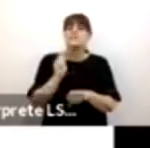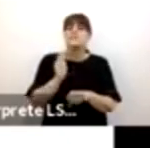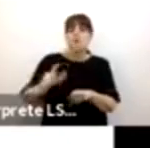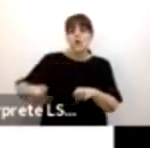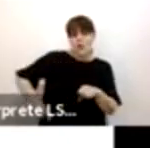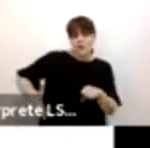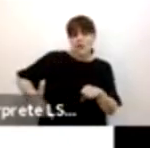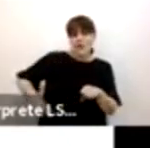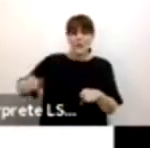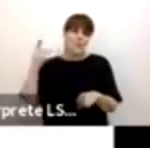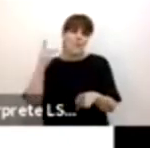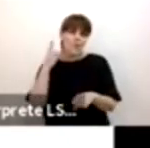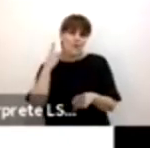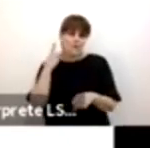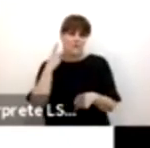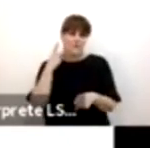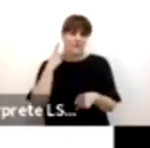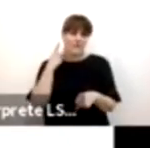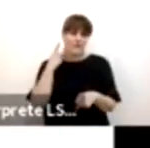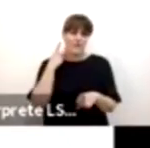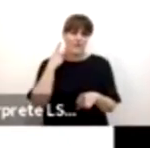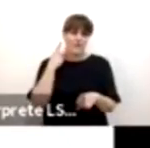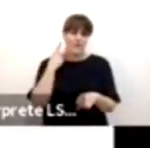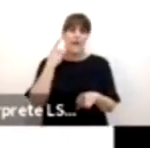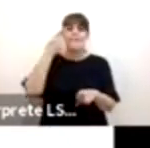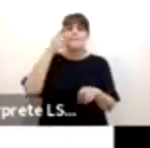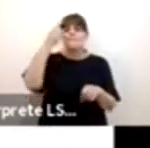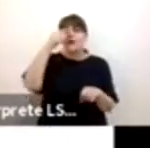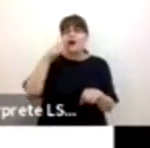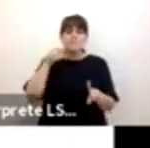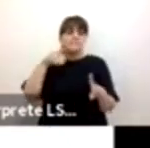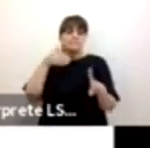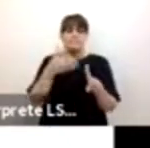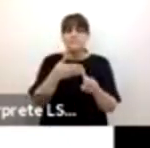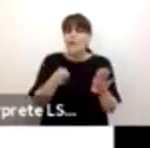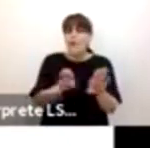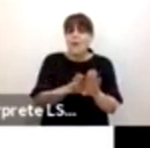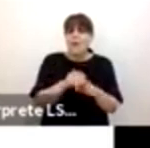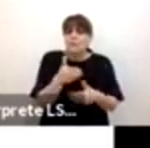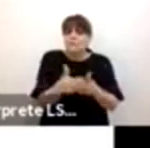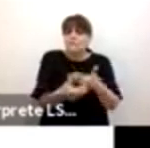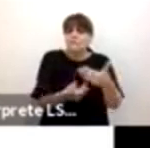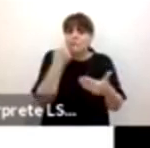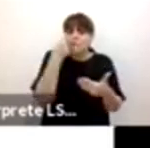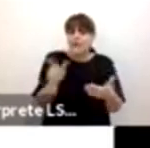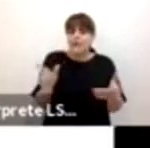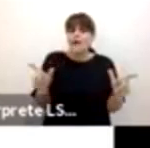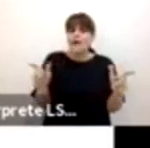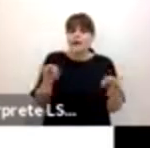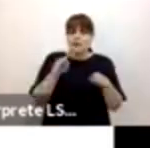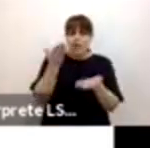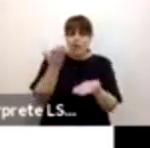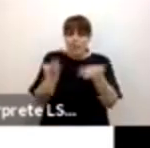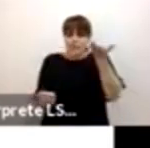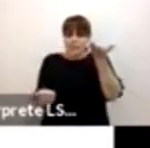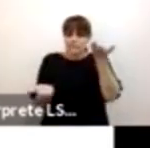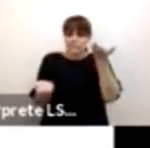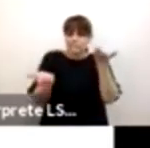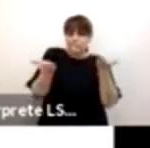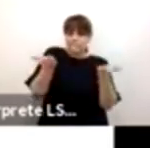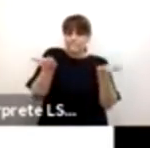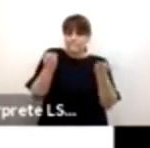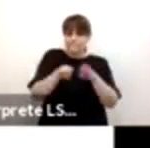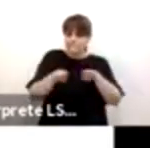mecanismos para reducir la desigualdad en estas tres capas que estoy mencionando, pero que también